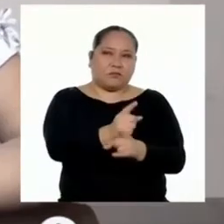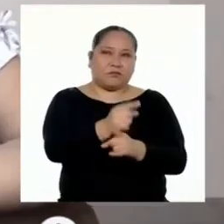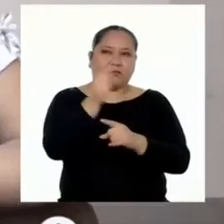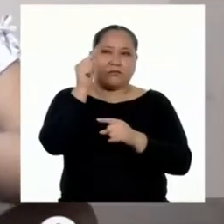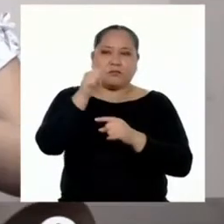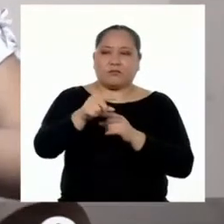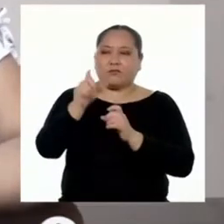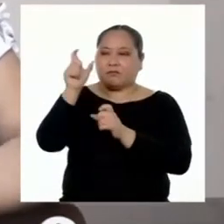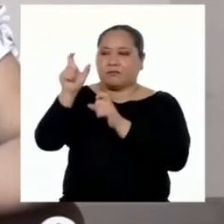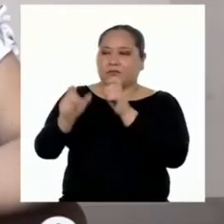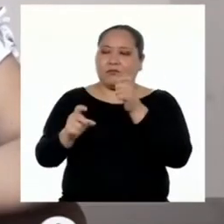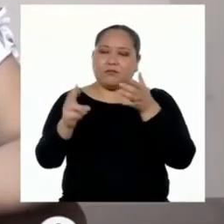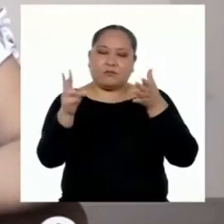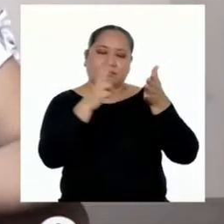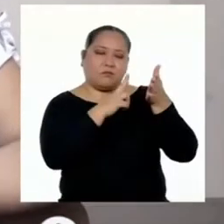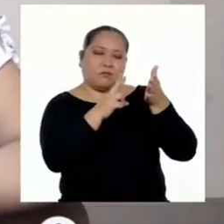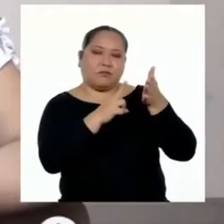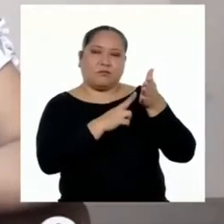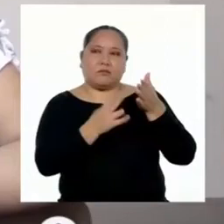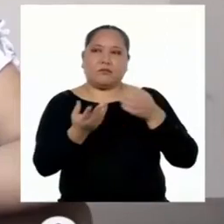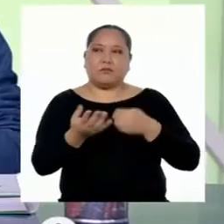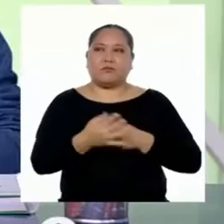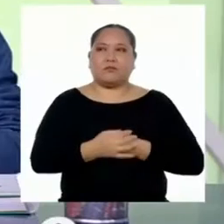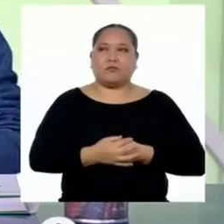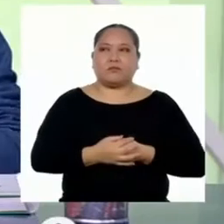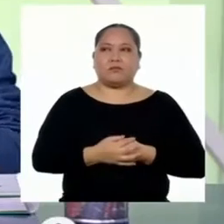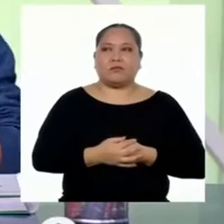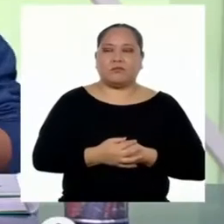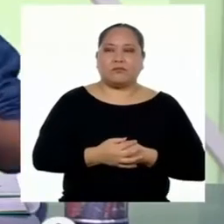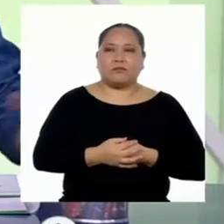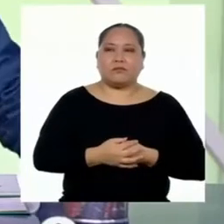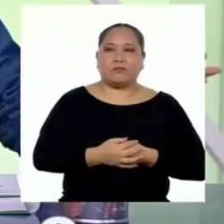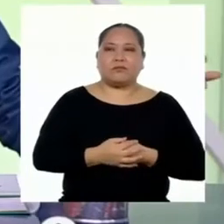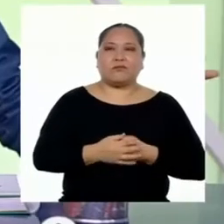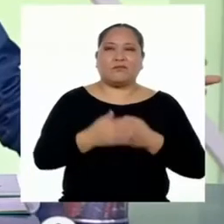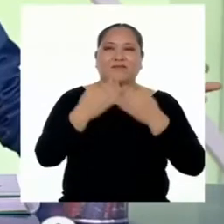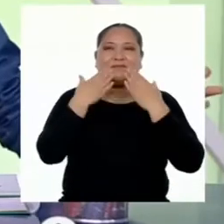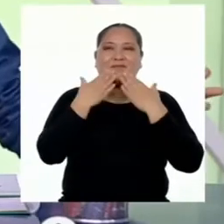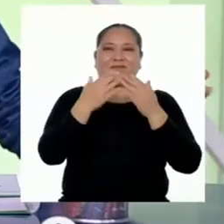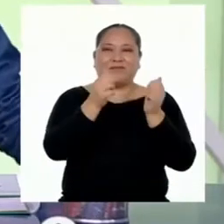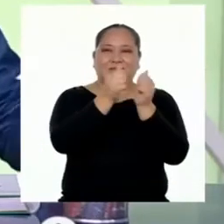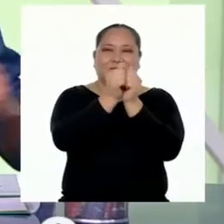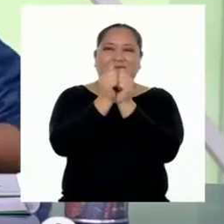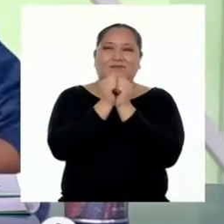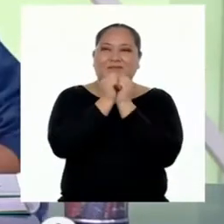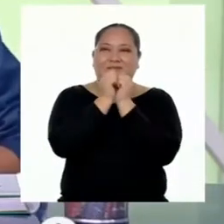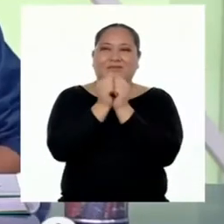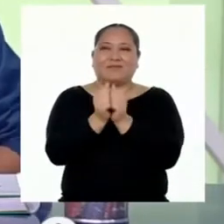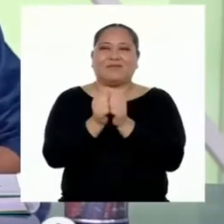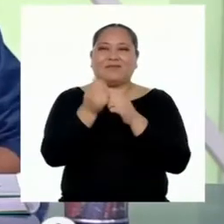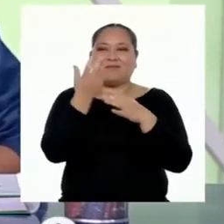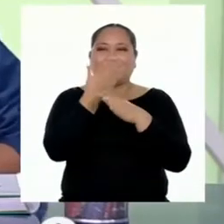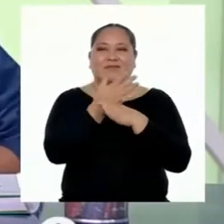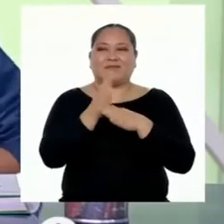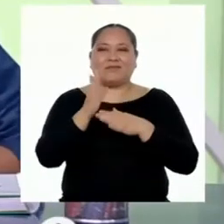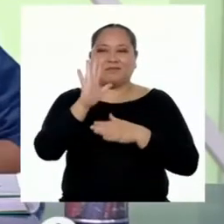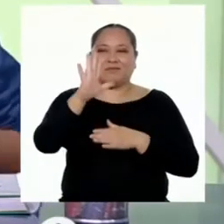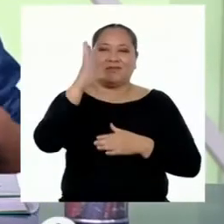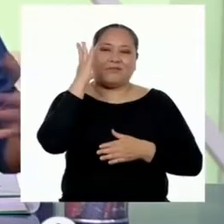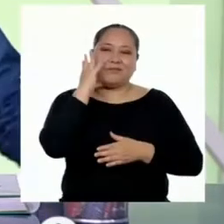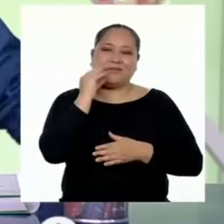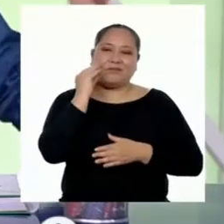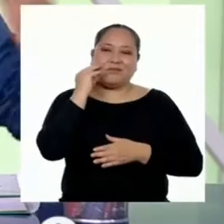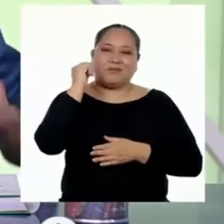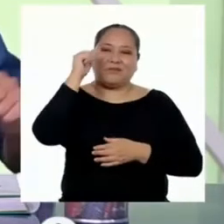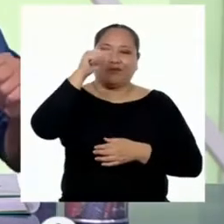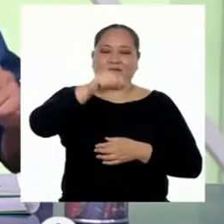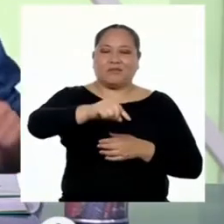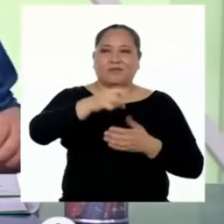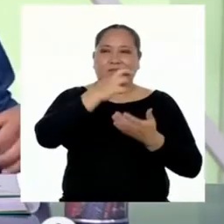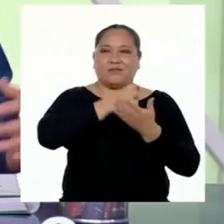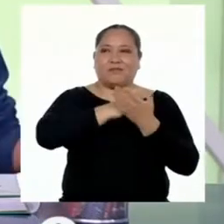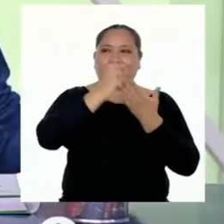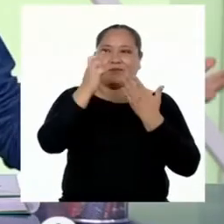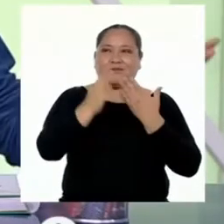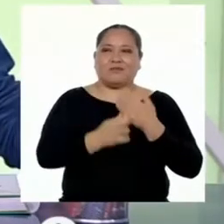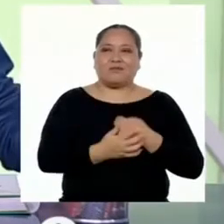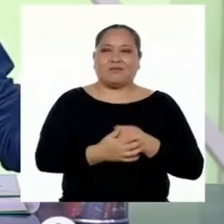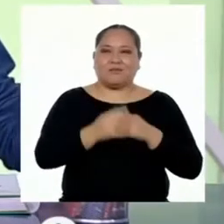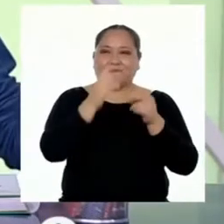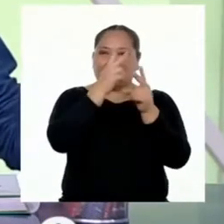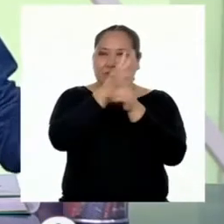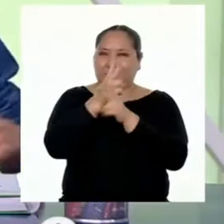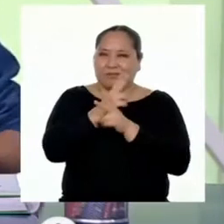para el público que seleccioné. Gracias por acompañarnos y compartir sus experiencias en este programa.